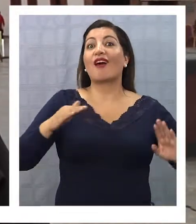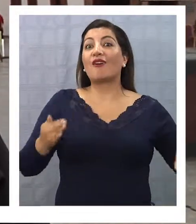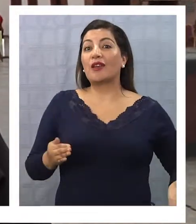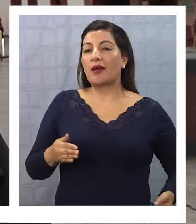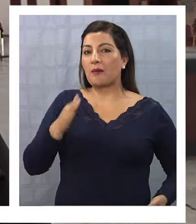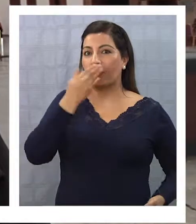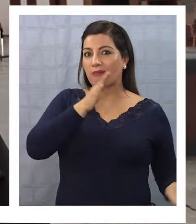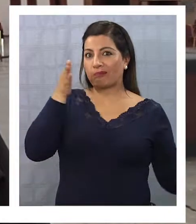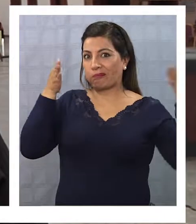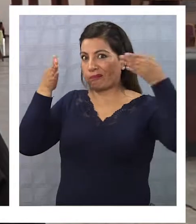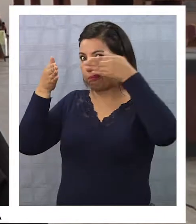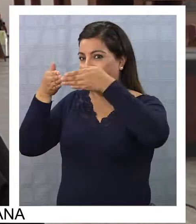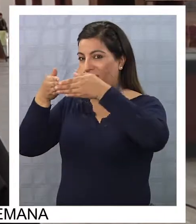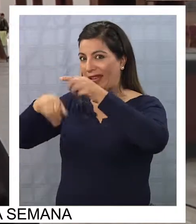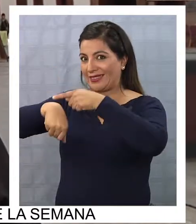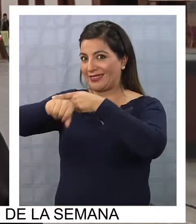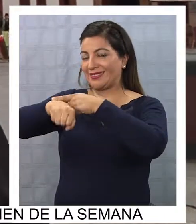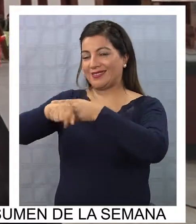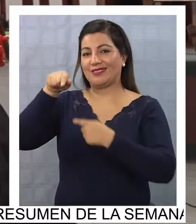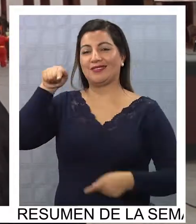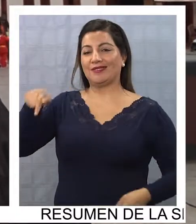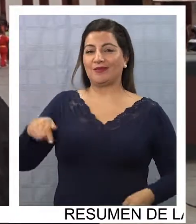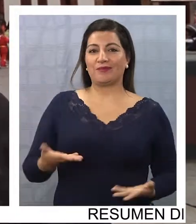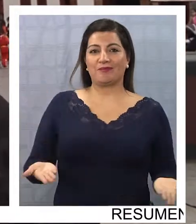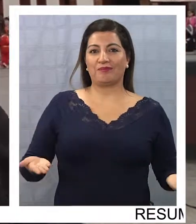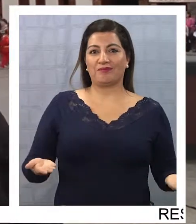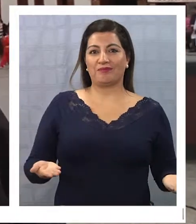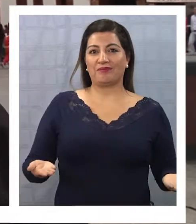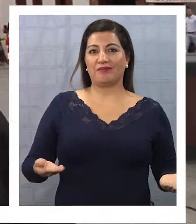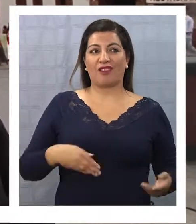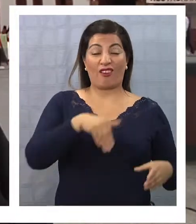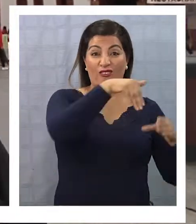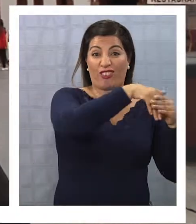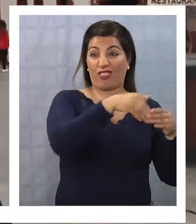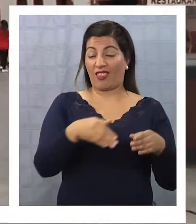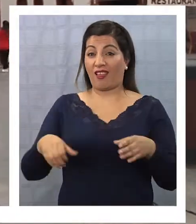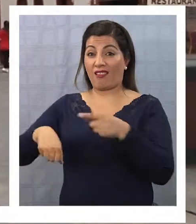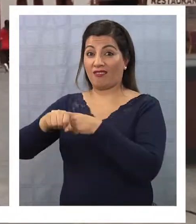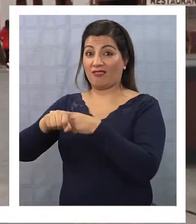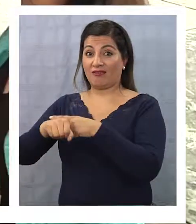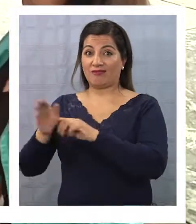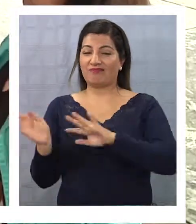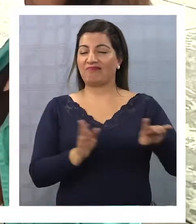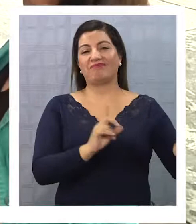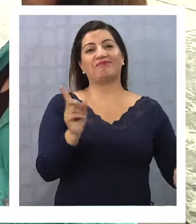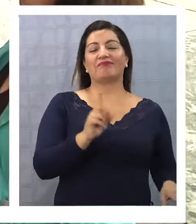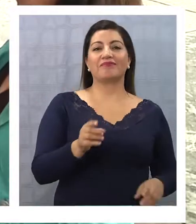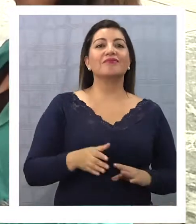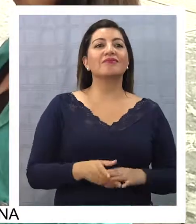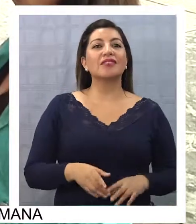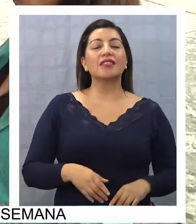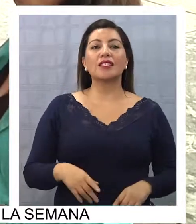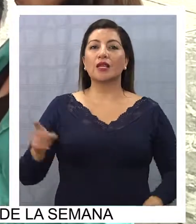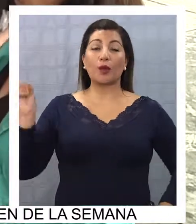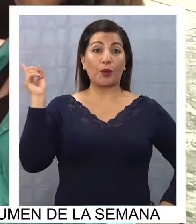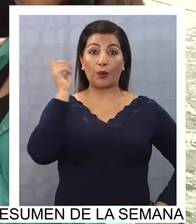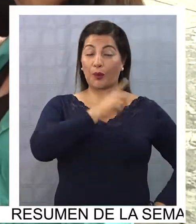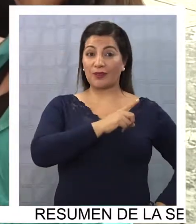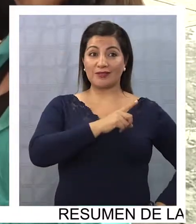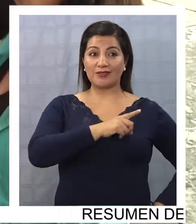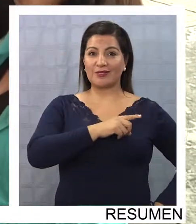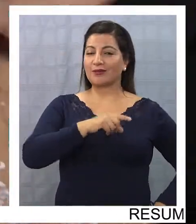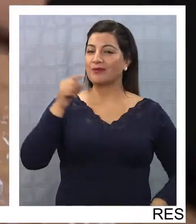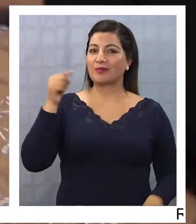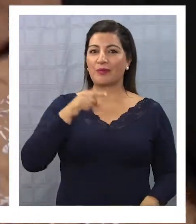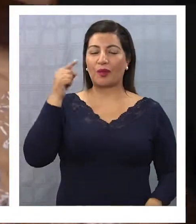de que, como digo, se van sacar el pillo. Es decir, bueno, tuvimos poca asistencia. El partido final, cuyo término